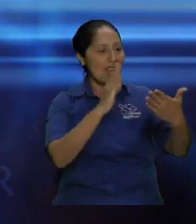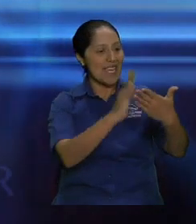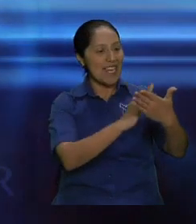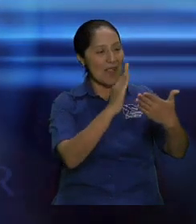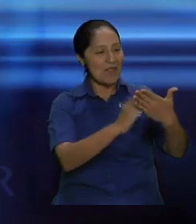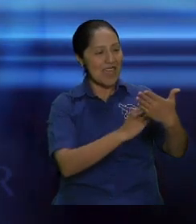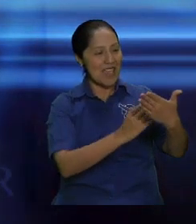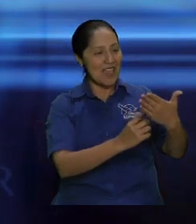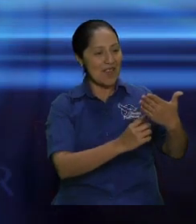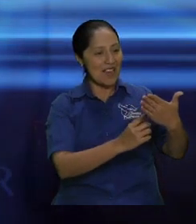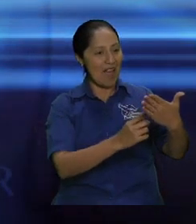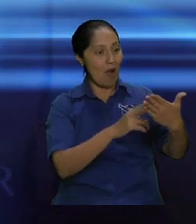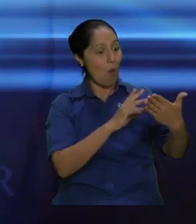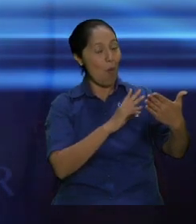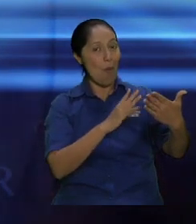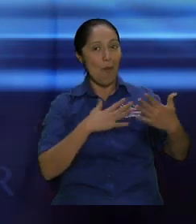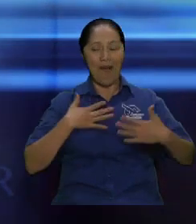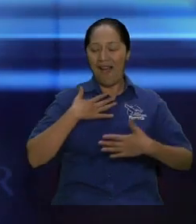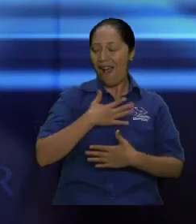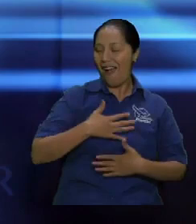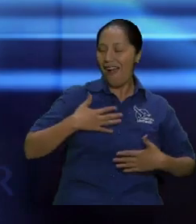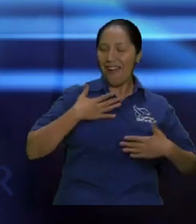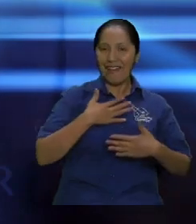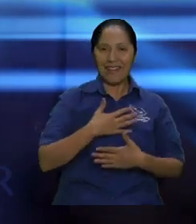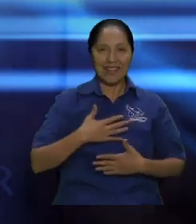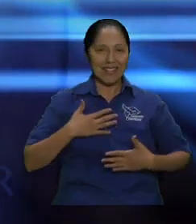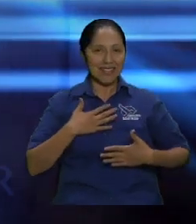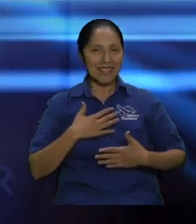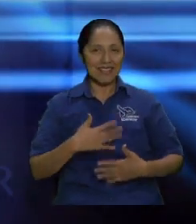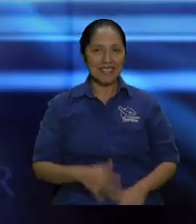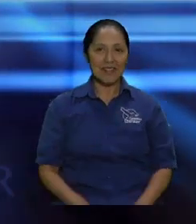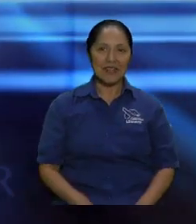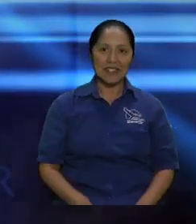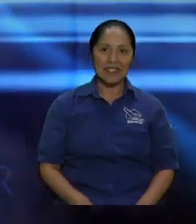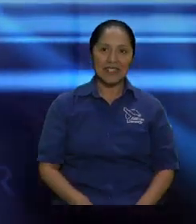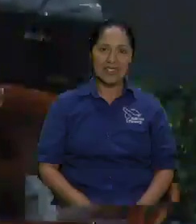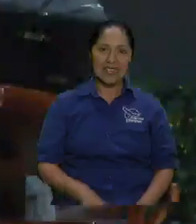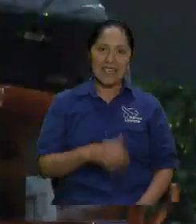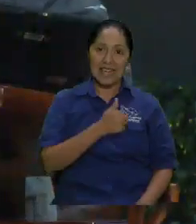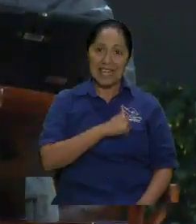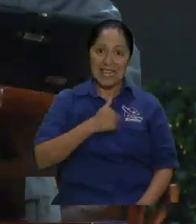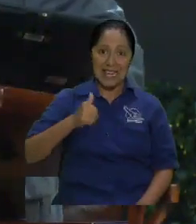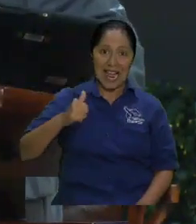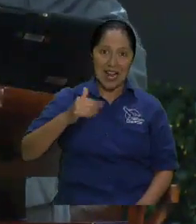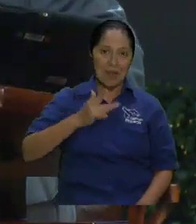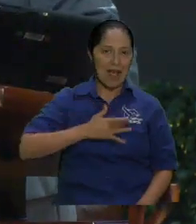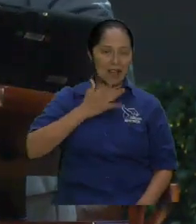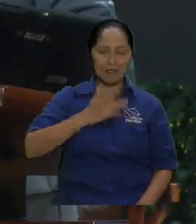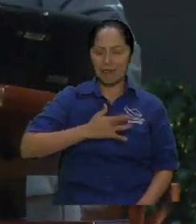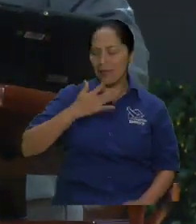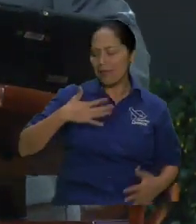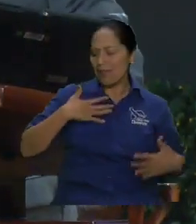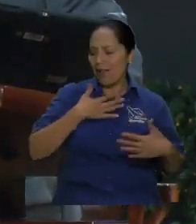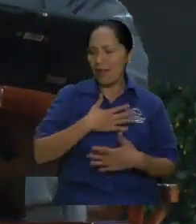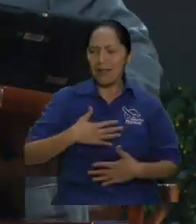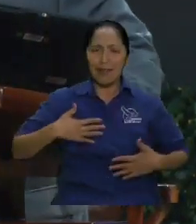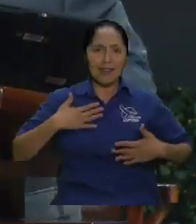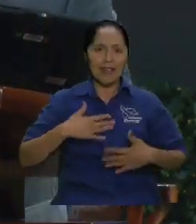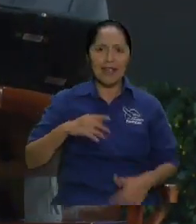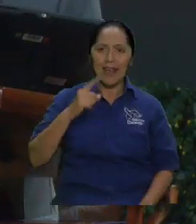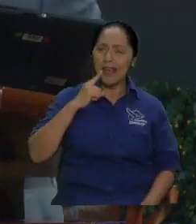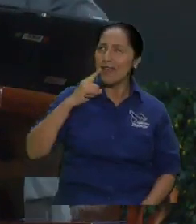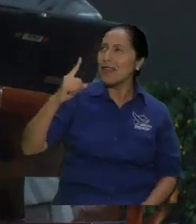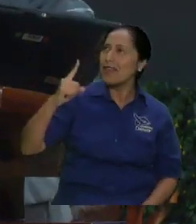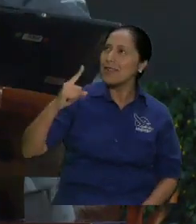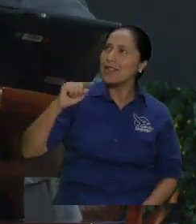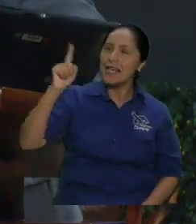dice verdad oh cuanto amo tu ley en tus palabras he esperado de día